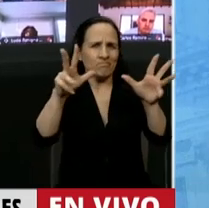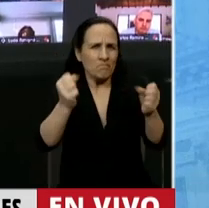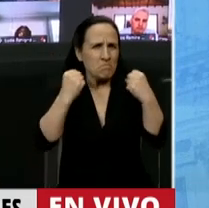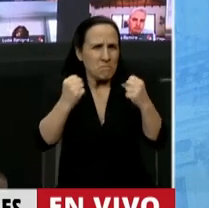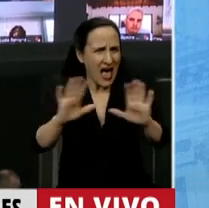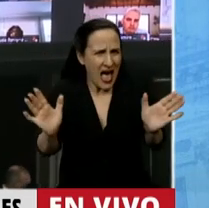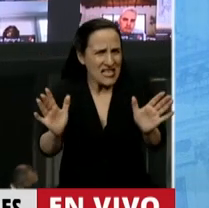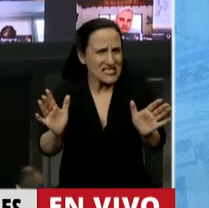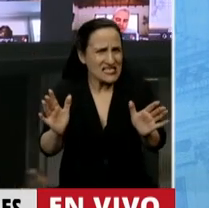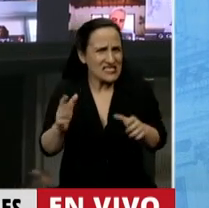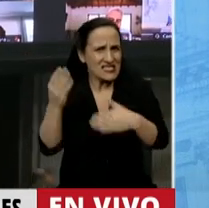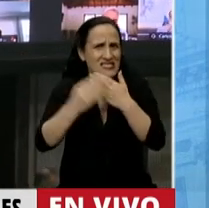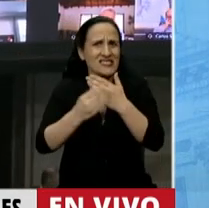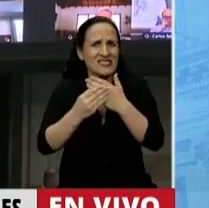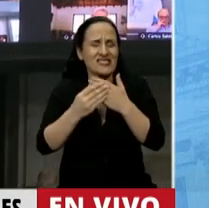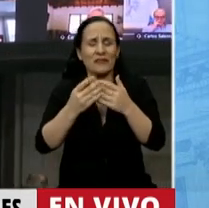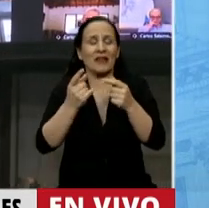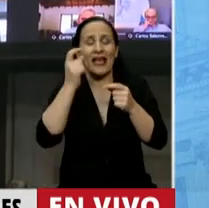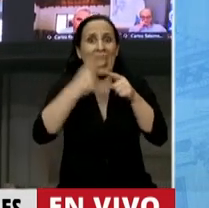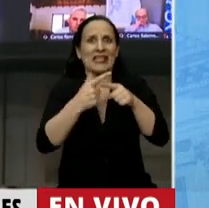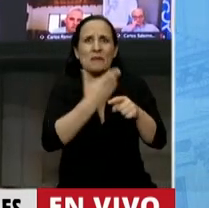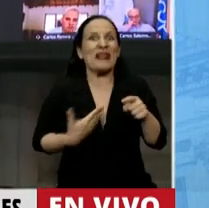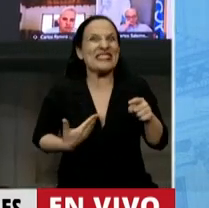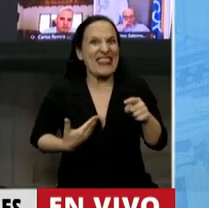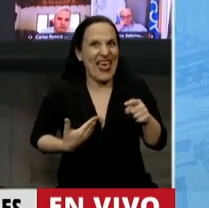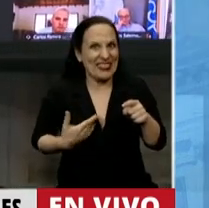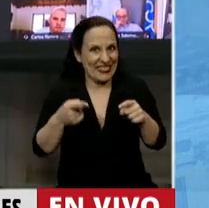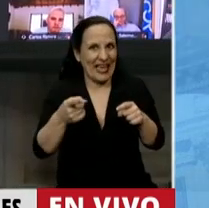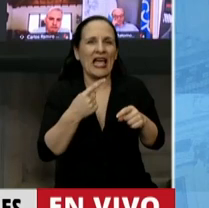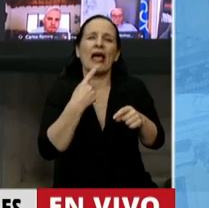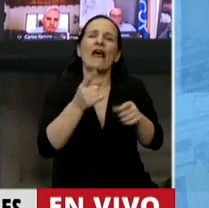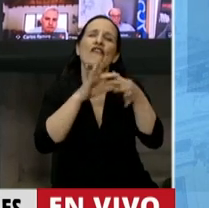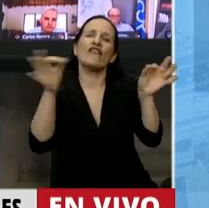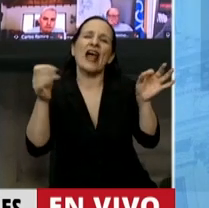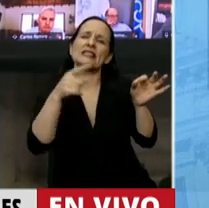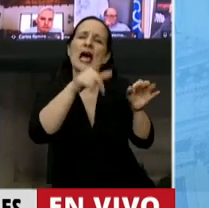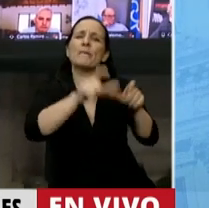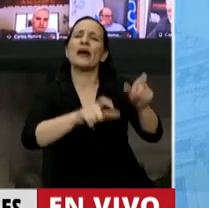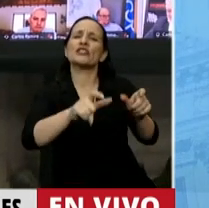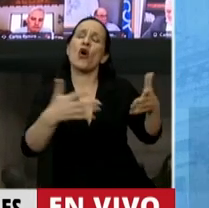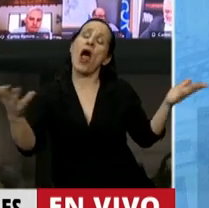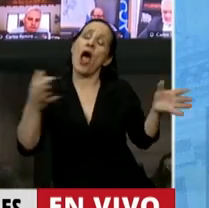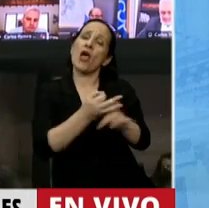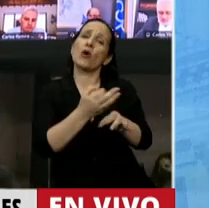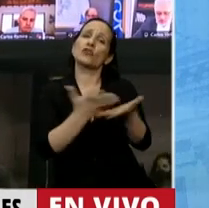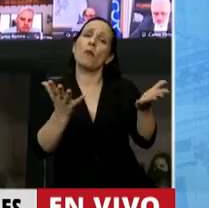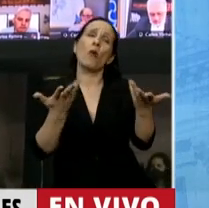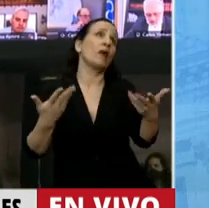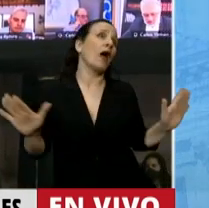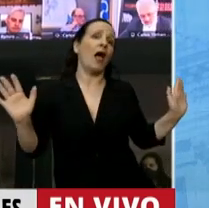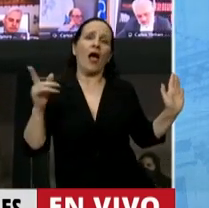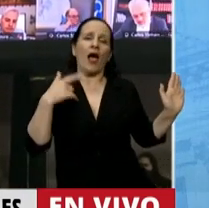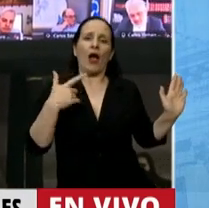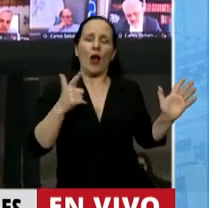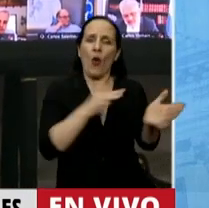en aquellas declaraciones del expresidente de los que caímos en la educación pública o ahora de la Ministra de